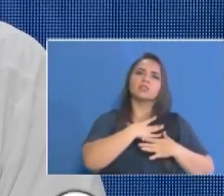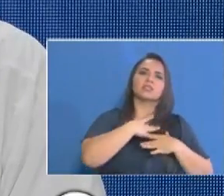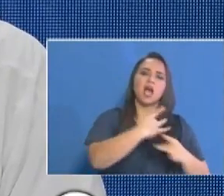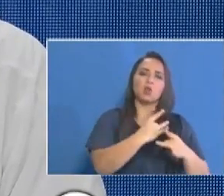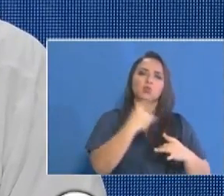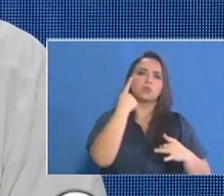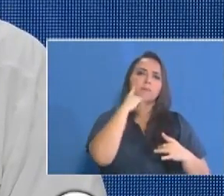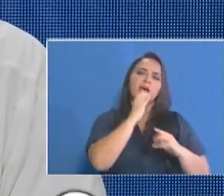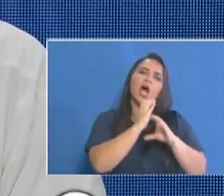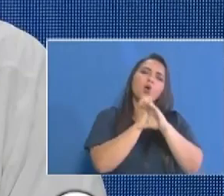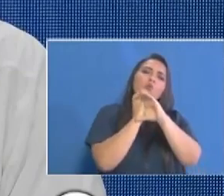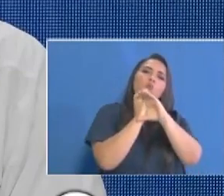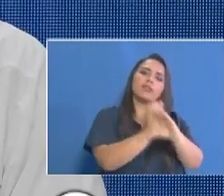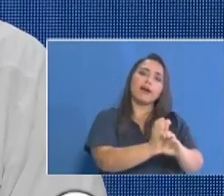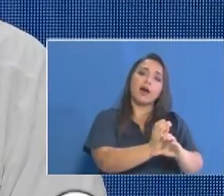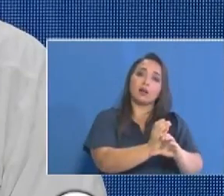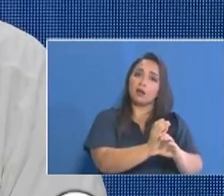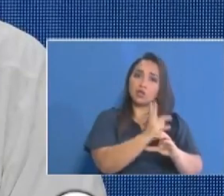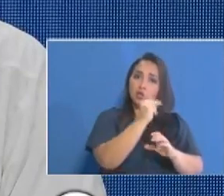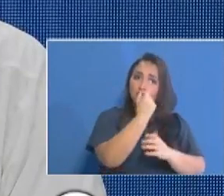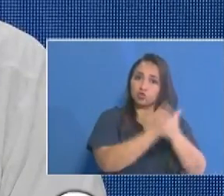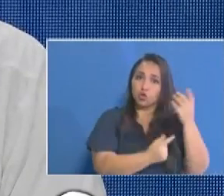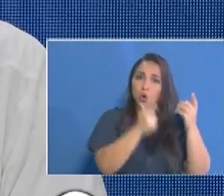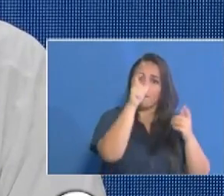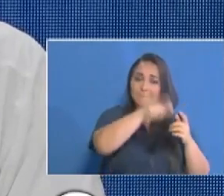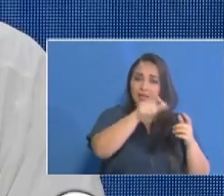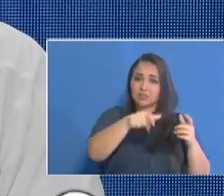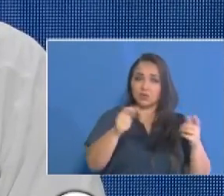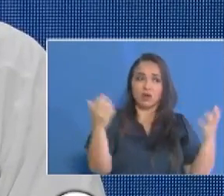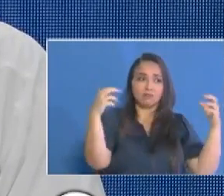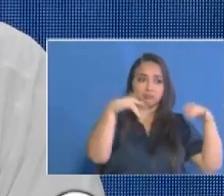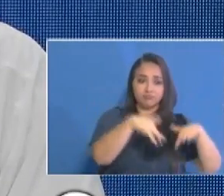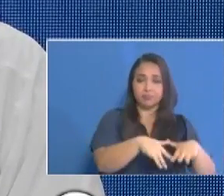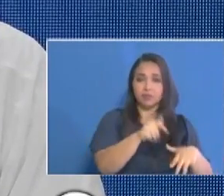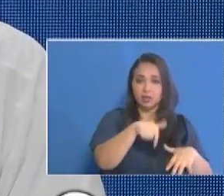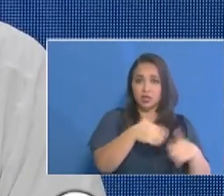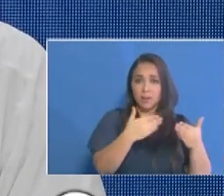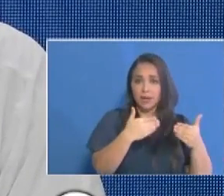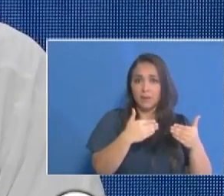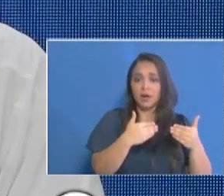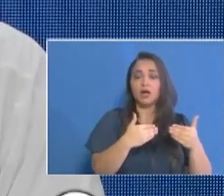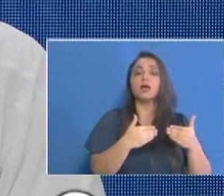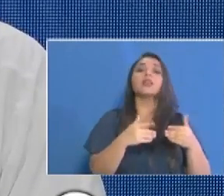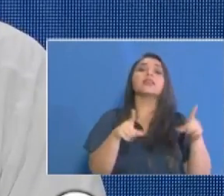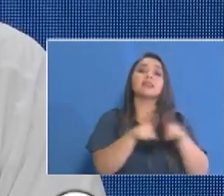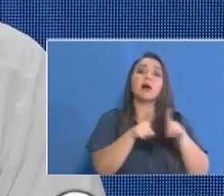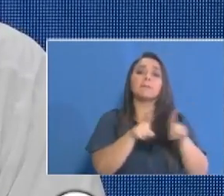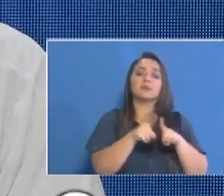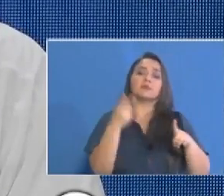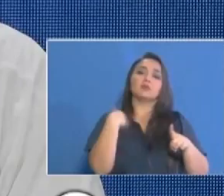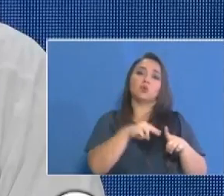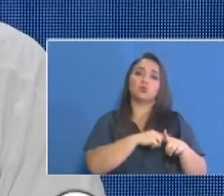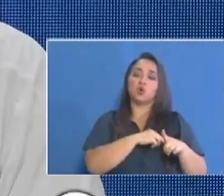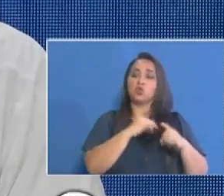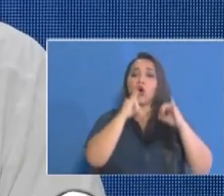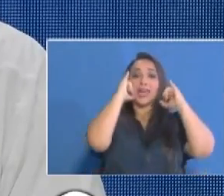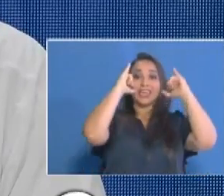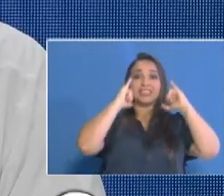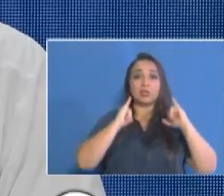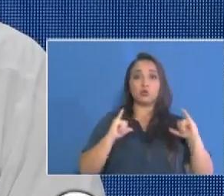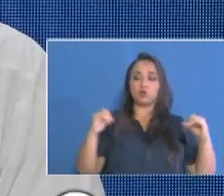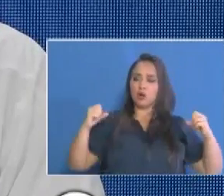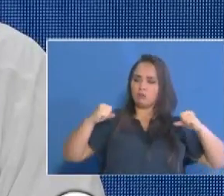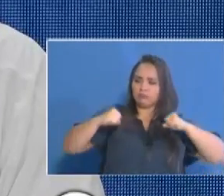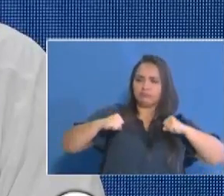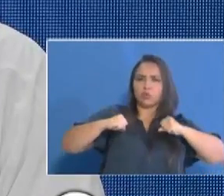no solo a los migrantes irregulares sino que creamos un frente interinstitucional cuyo